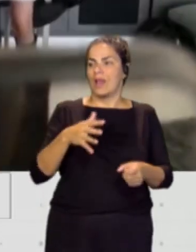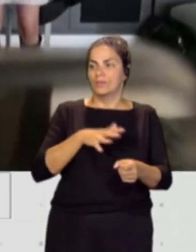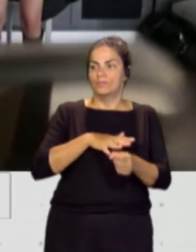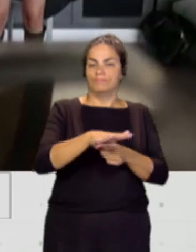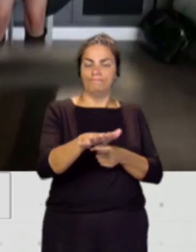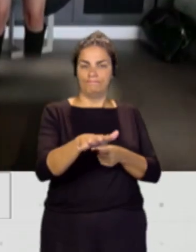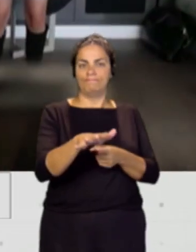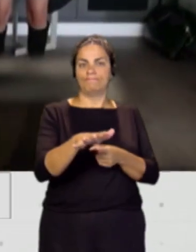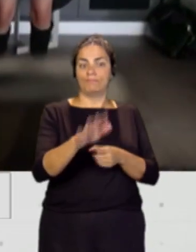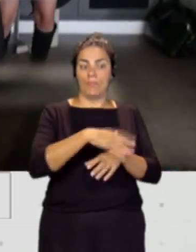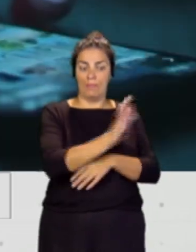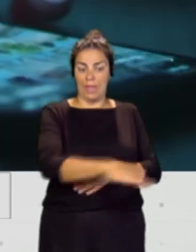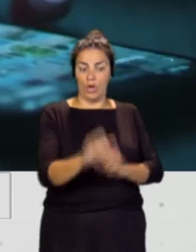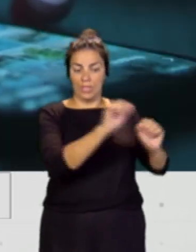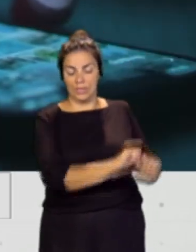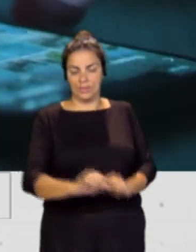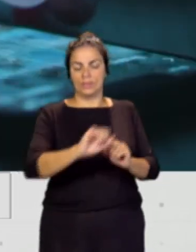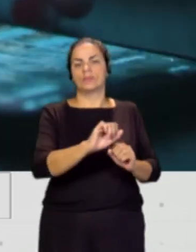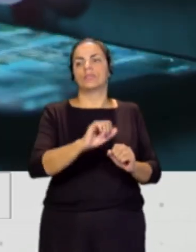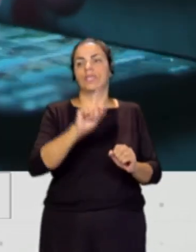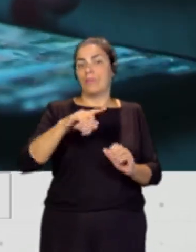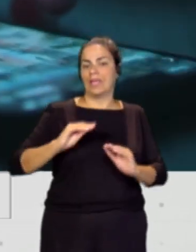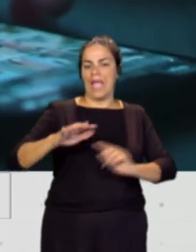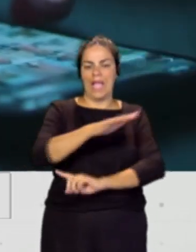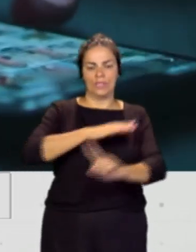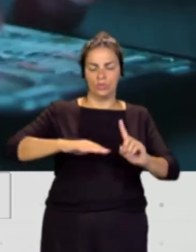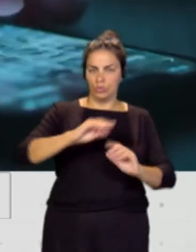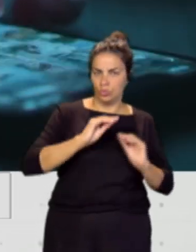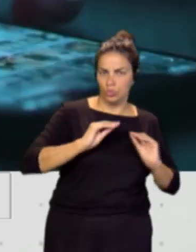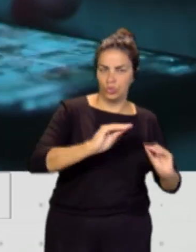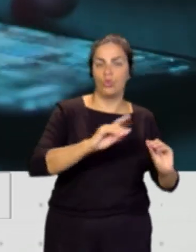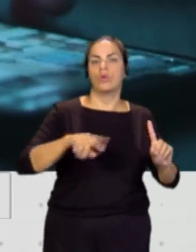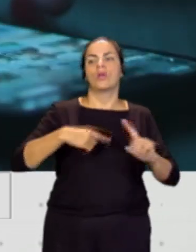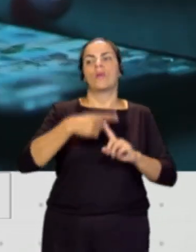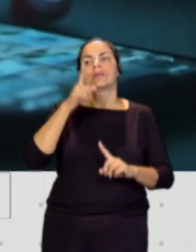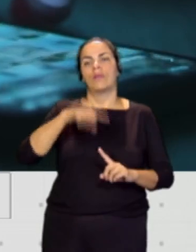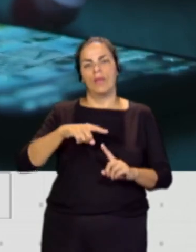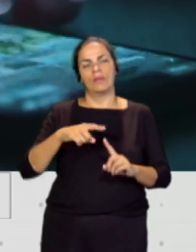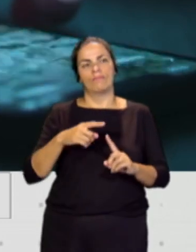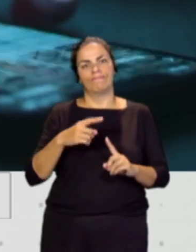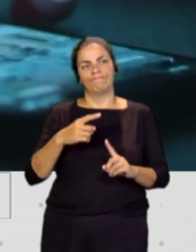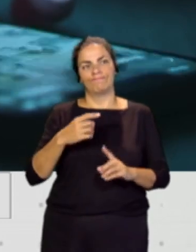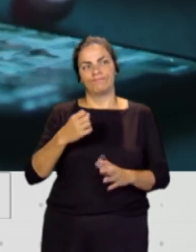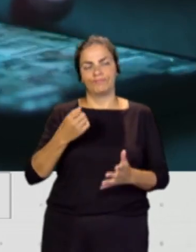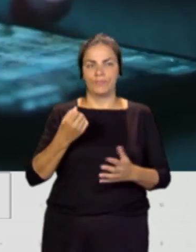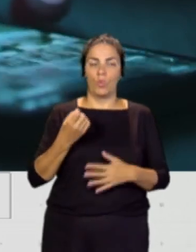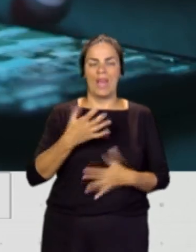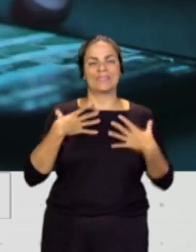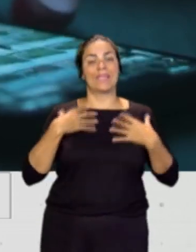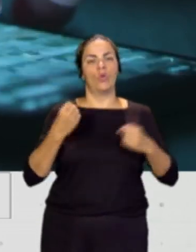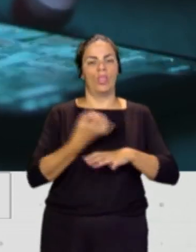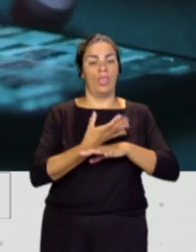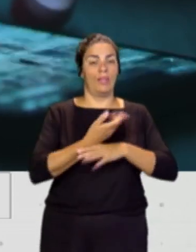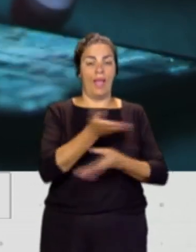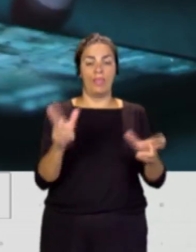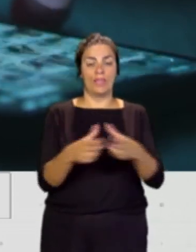en la protección de los mismos, sino también en todo su entorno y también en favorecer lo que es un poco la salud digital en general de la sociedad.